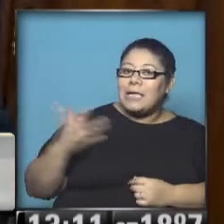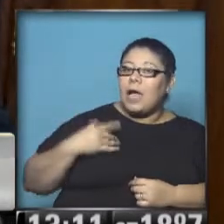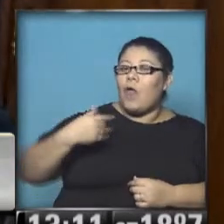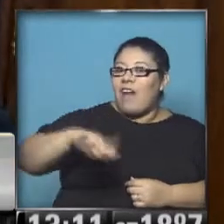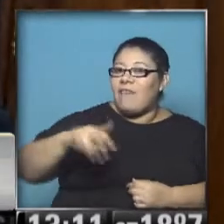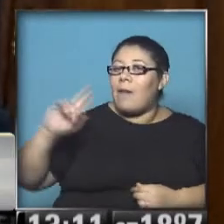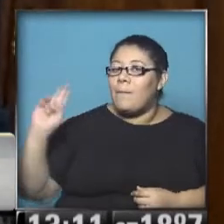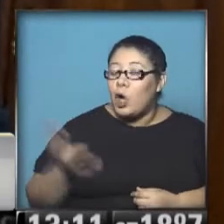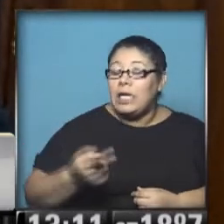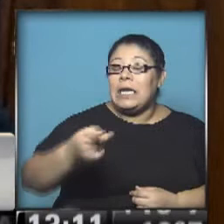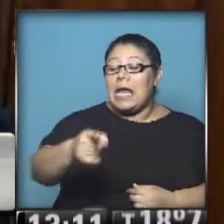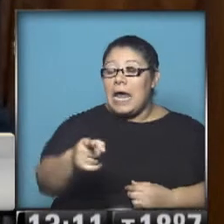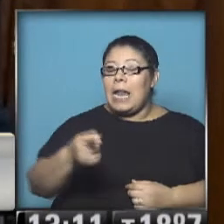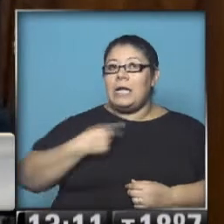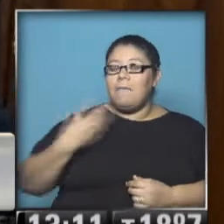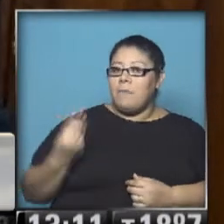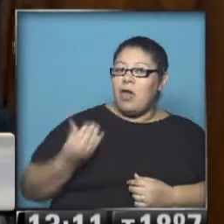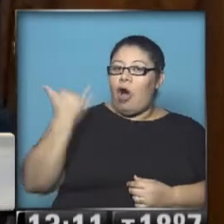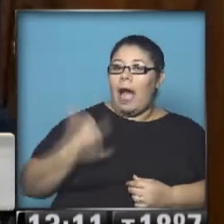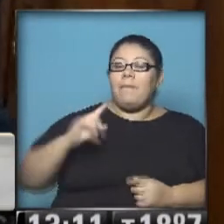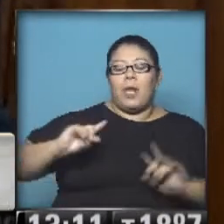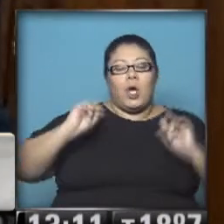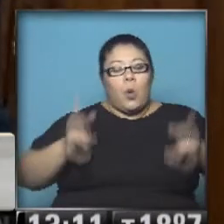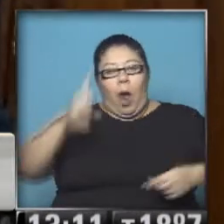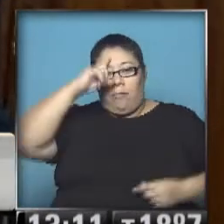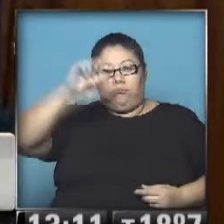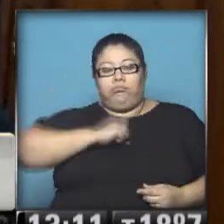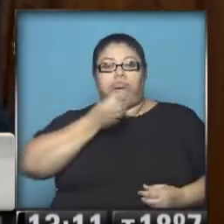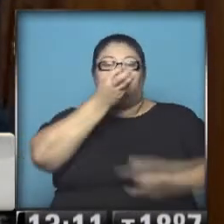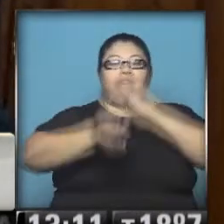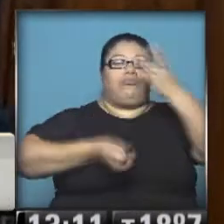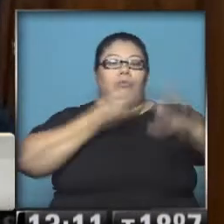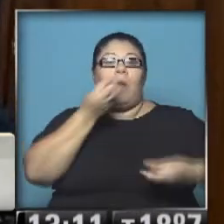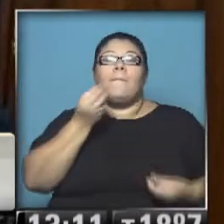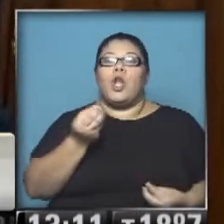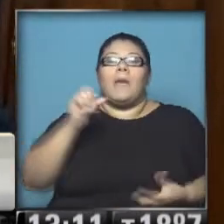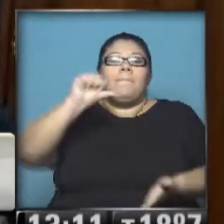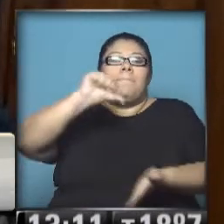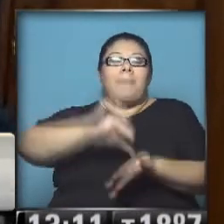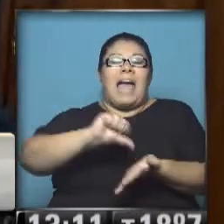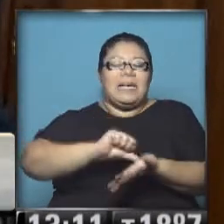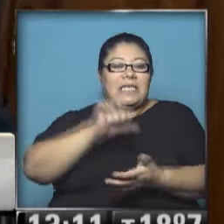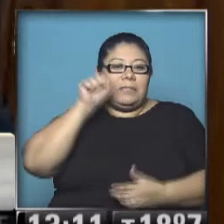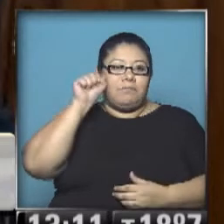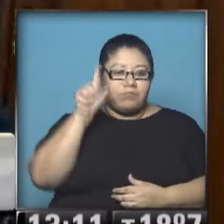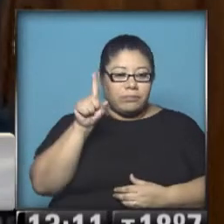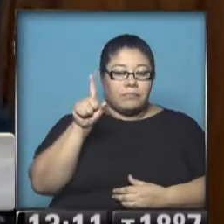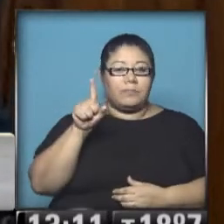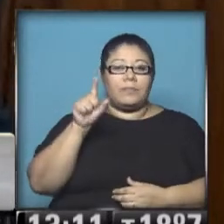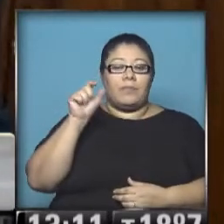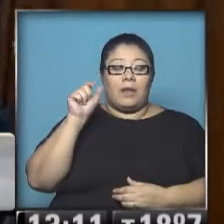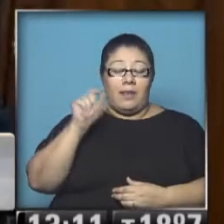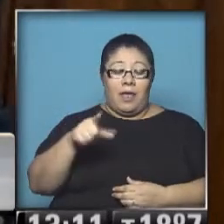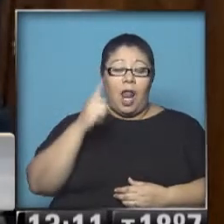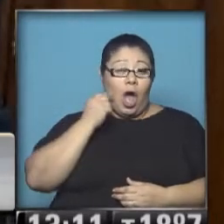pero que él no se va a callar más porque lo que están poniendo en juego es a su país, a Trinidad y Tobago. Lo cierto